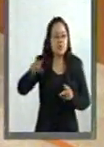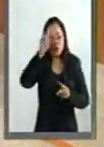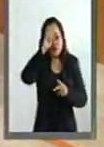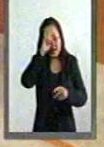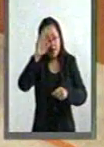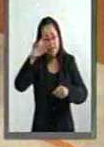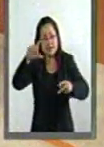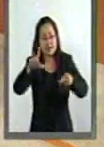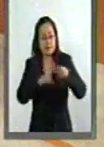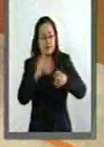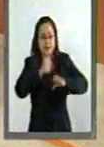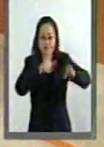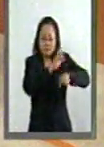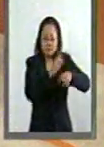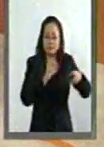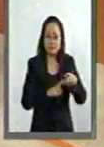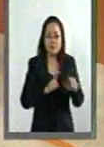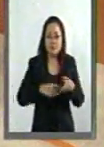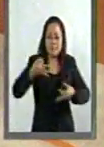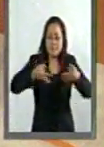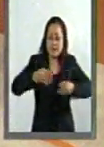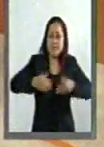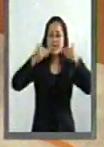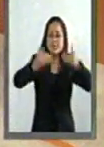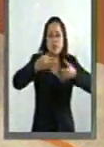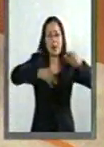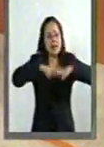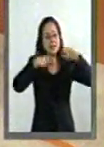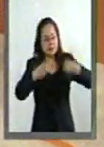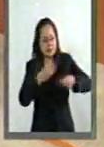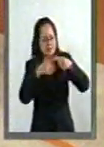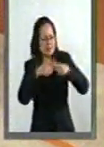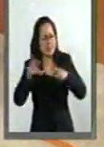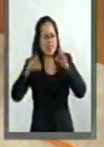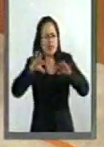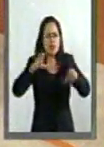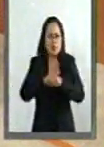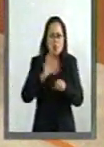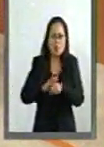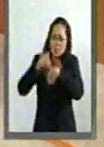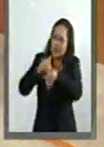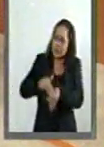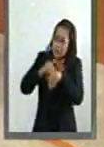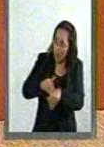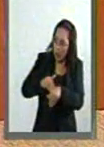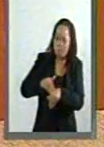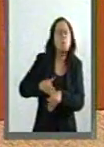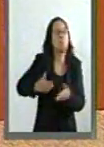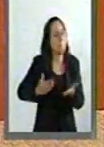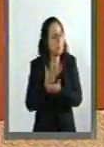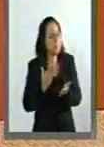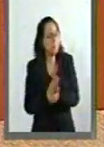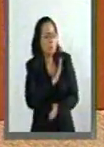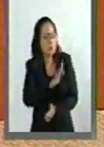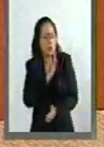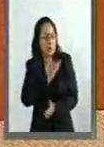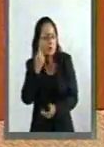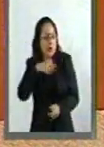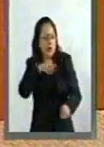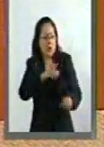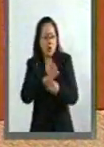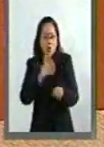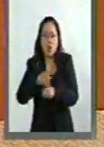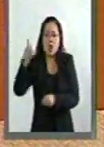embajadores, ministros, magistrados, con que sean serviles, pasan, porque todo es para asegurarle la